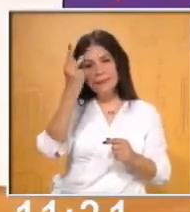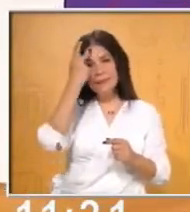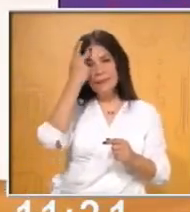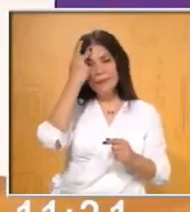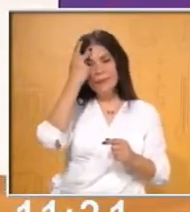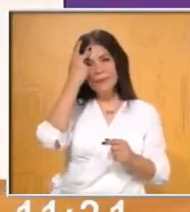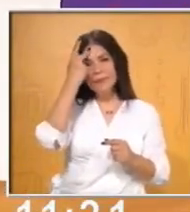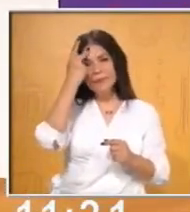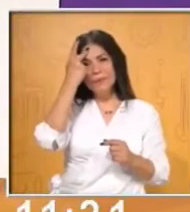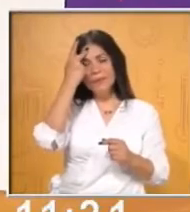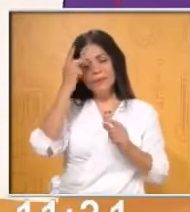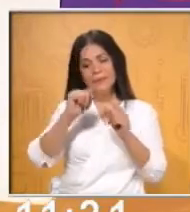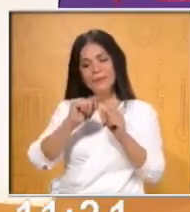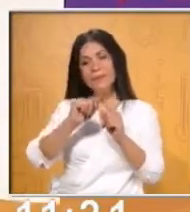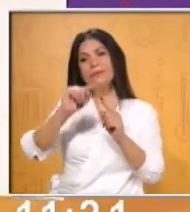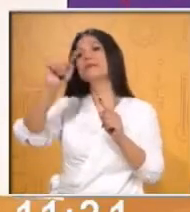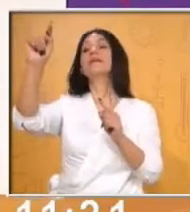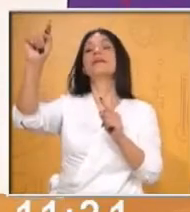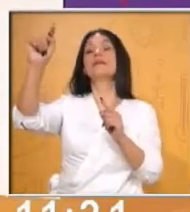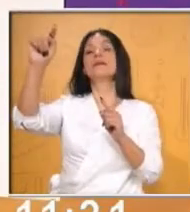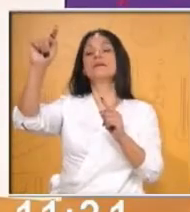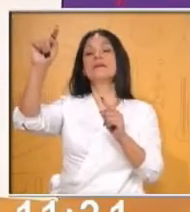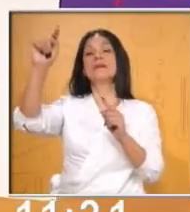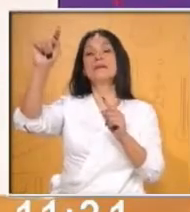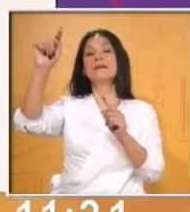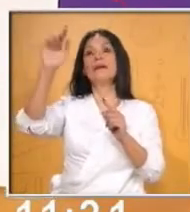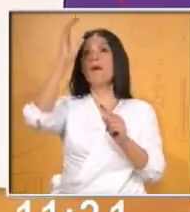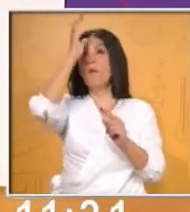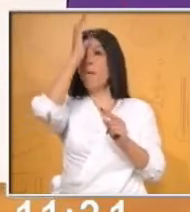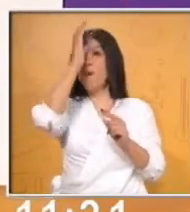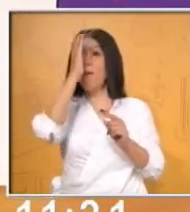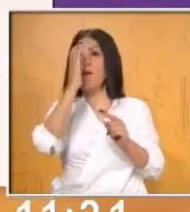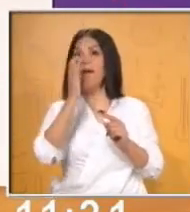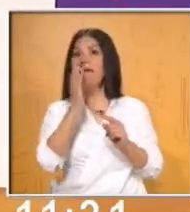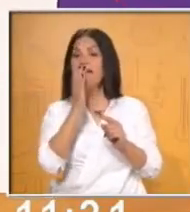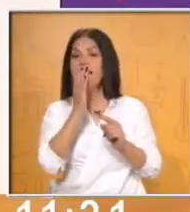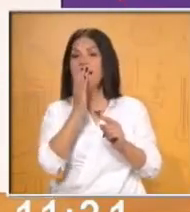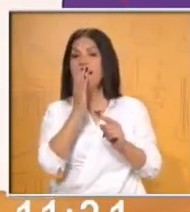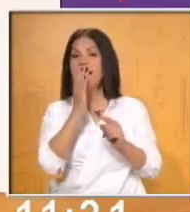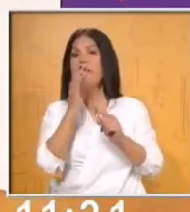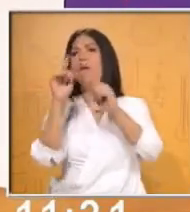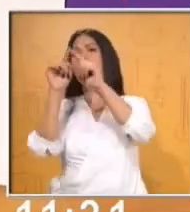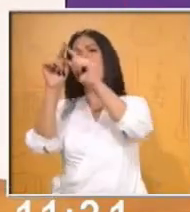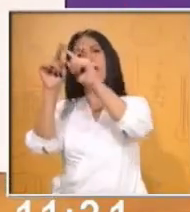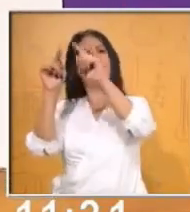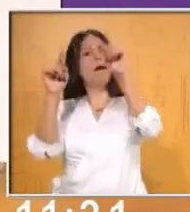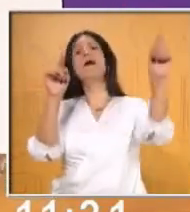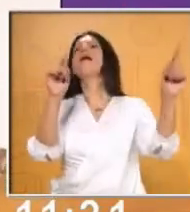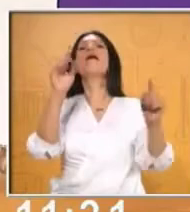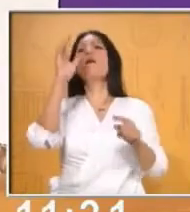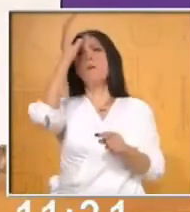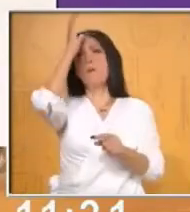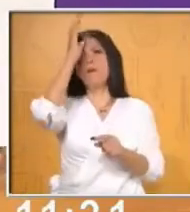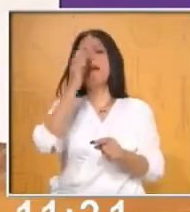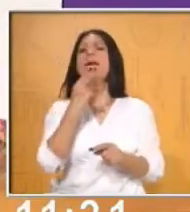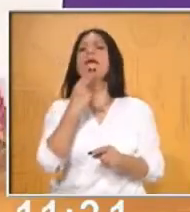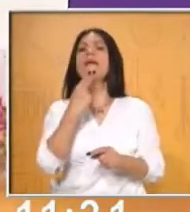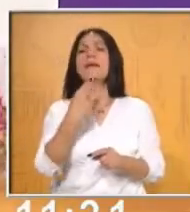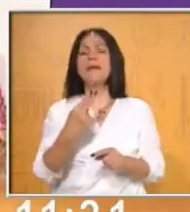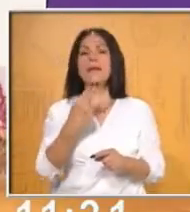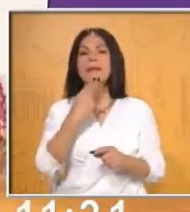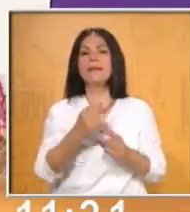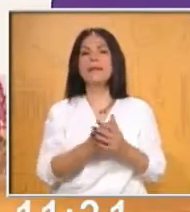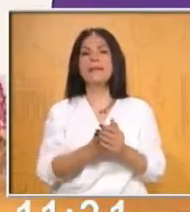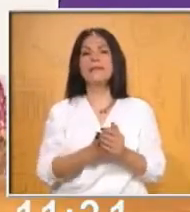a Coahuila, un cuarto. Pero ya el maestro también te dijo que puede ser de Coahuila a Nayarit, ese sería otro cuarto. De